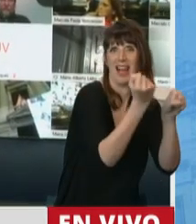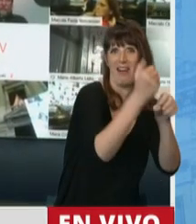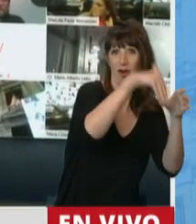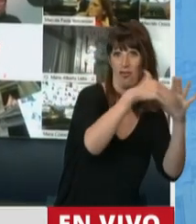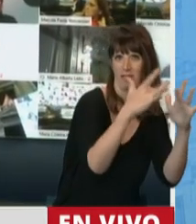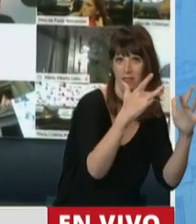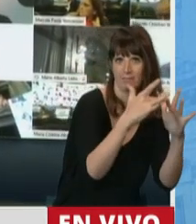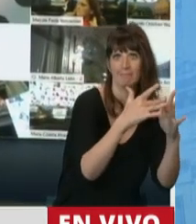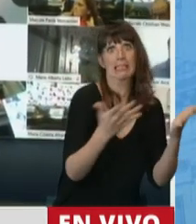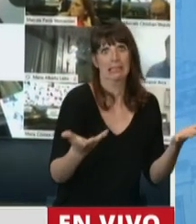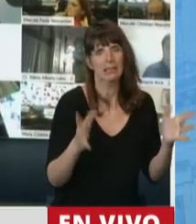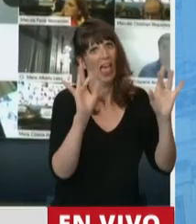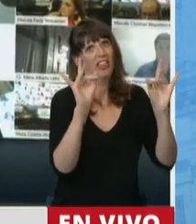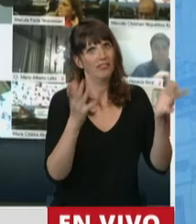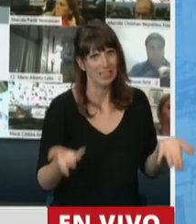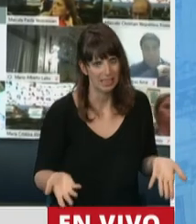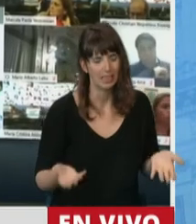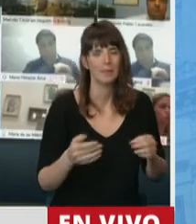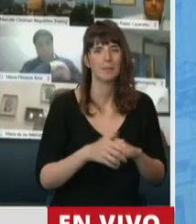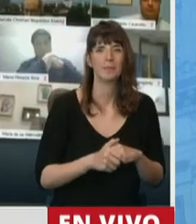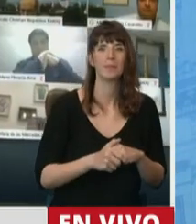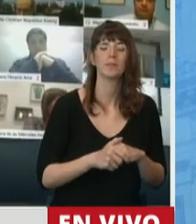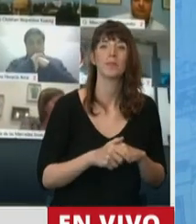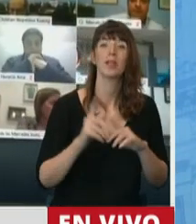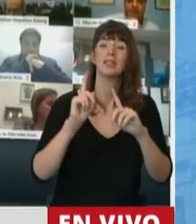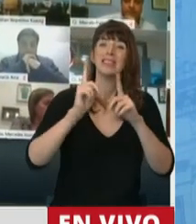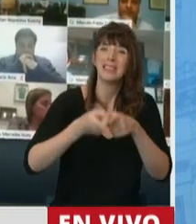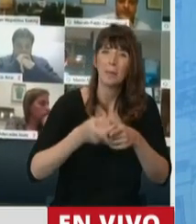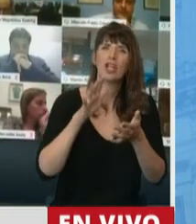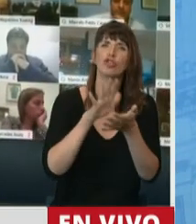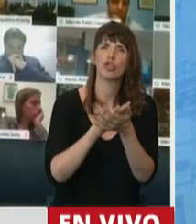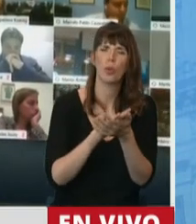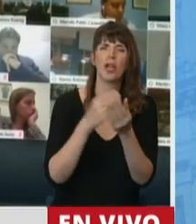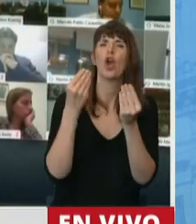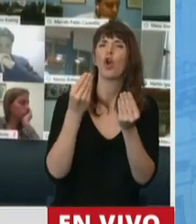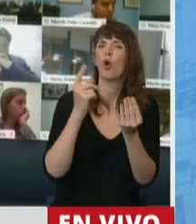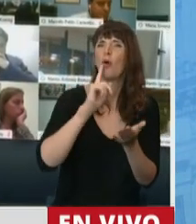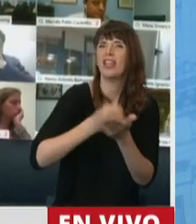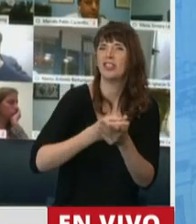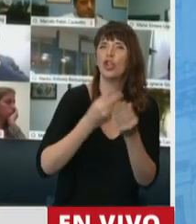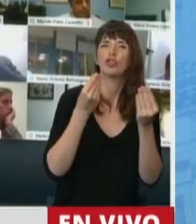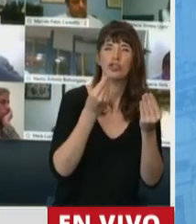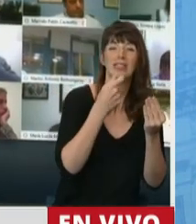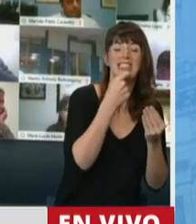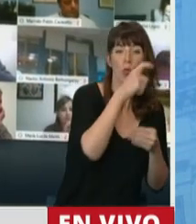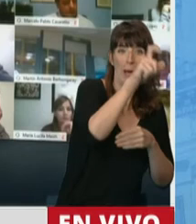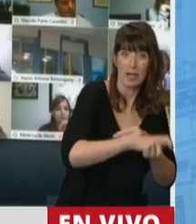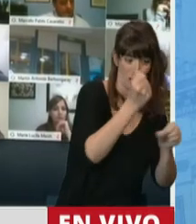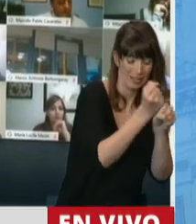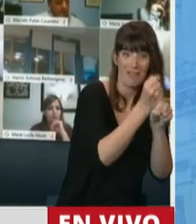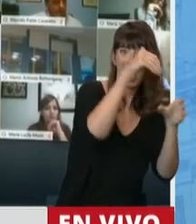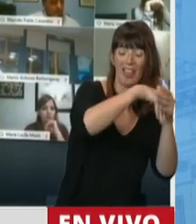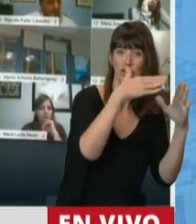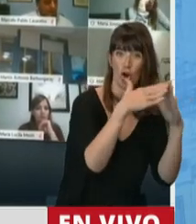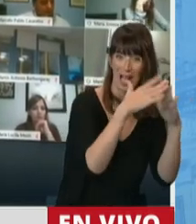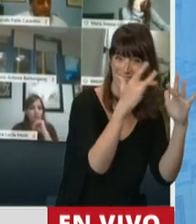modalidad. Lo mismo respecto al punto en cómo se definió el tema de la reversibilidad, que deja en manos